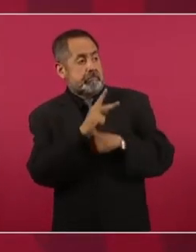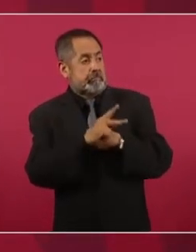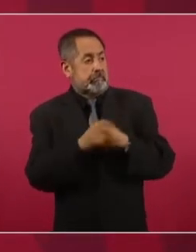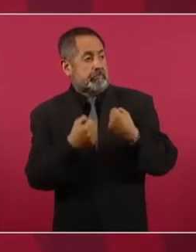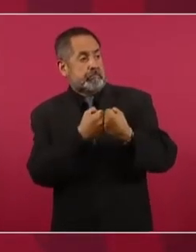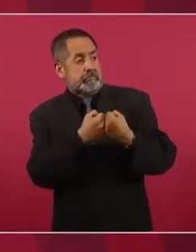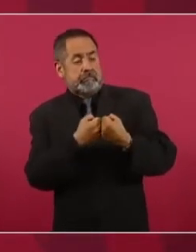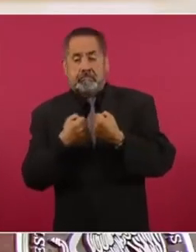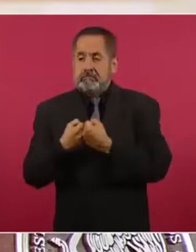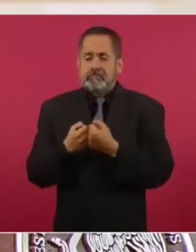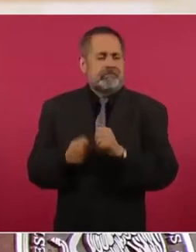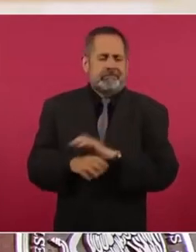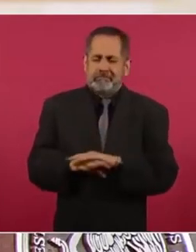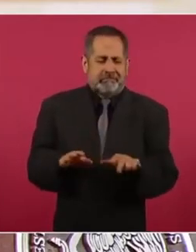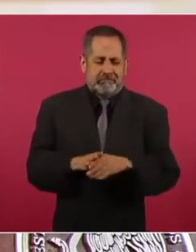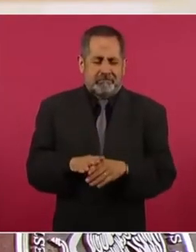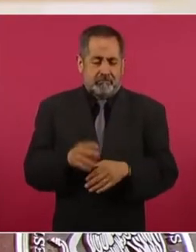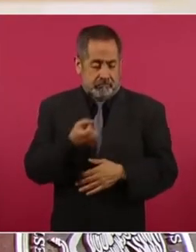es un derecho humano.